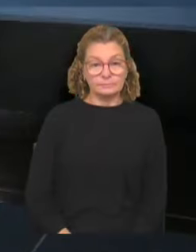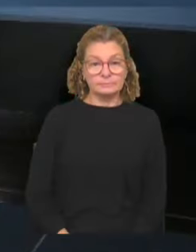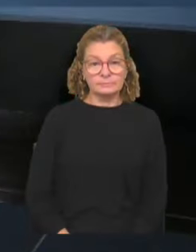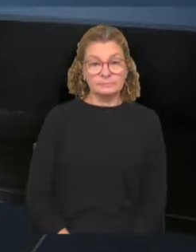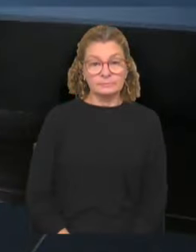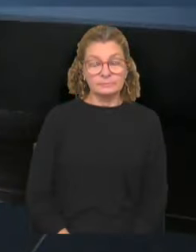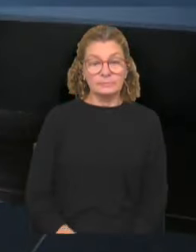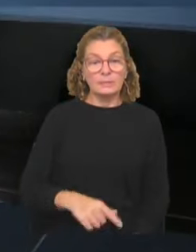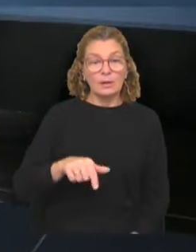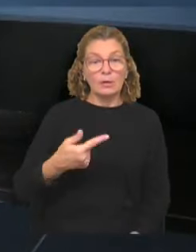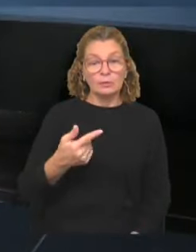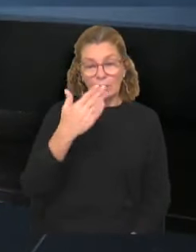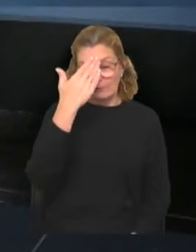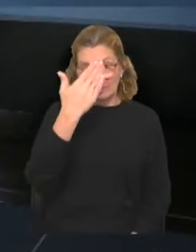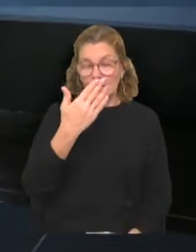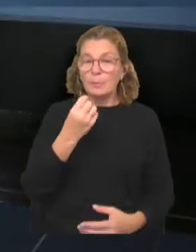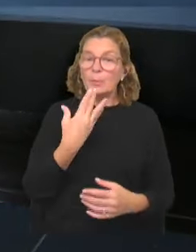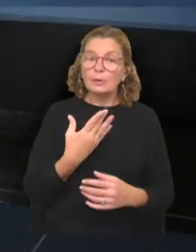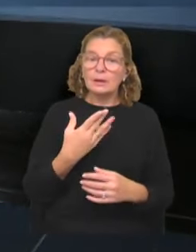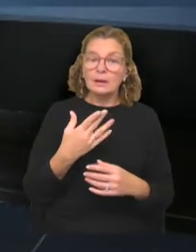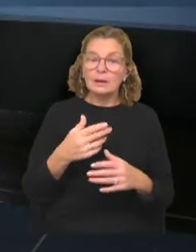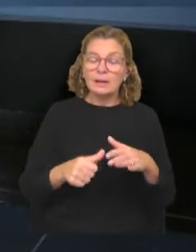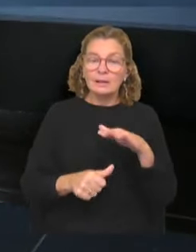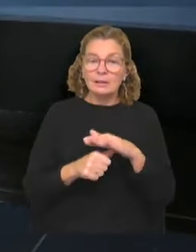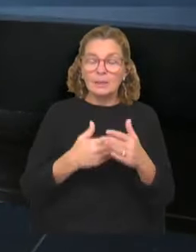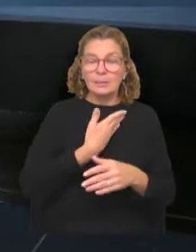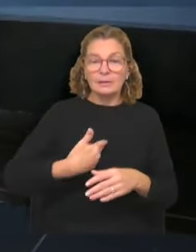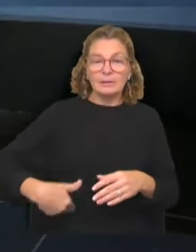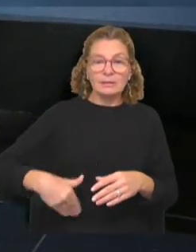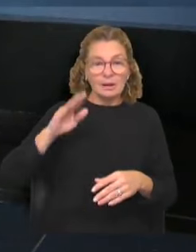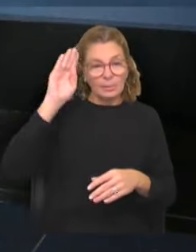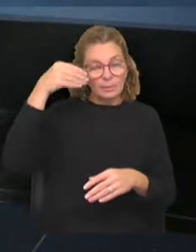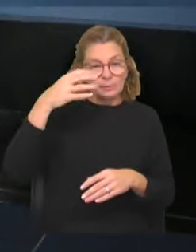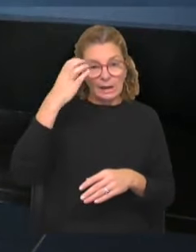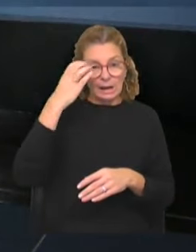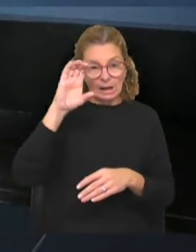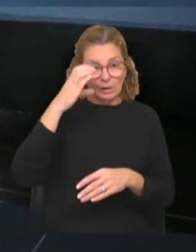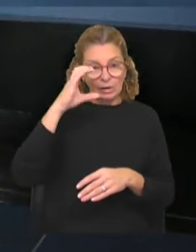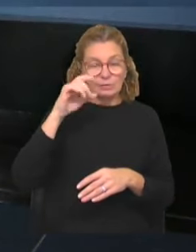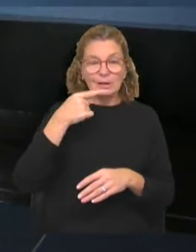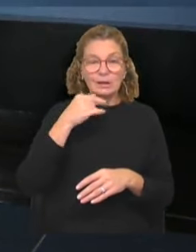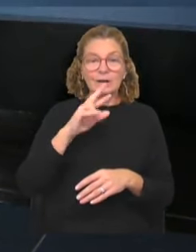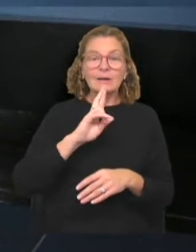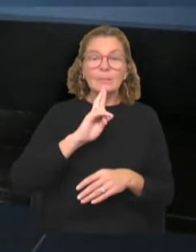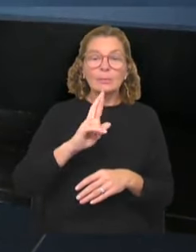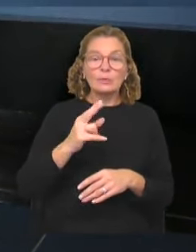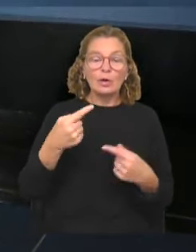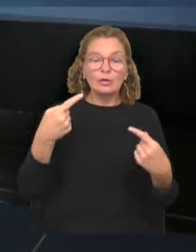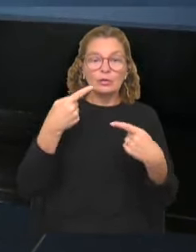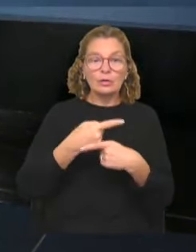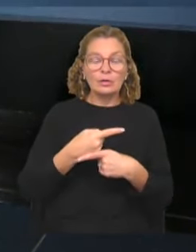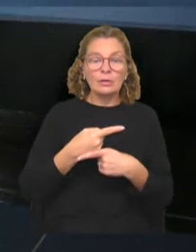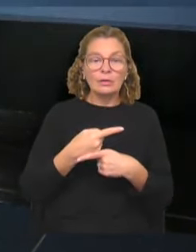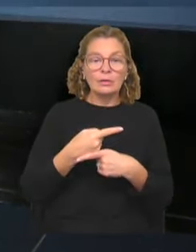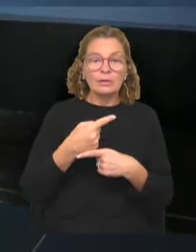Vamos a otras tiendas al Frente Amplio porque la precandidata a la presidencia de la República, la ingeniera Carolina Cose, contestó las acusaciones